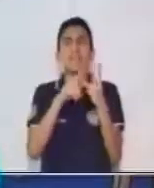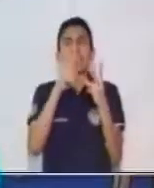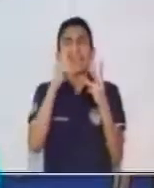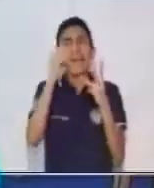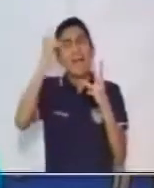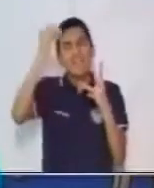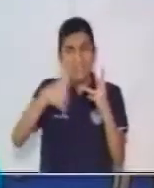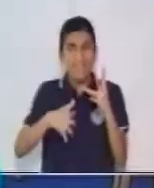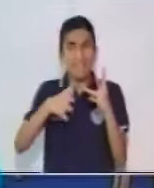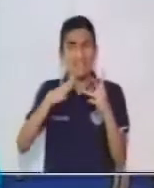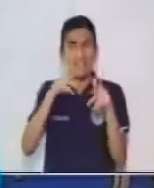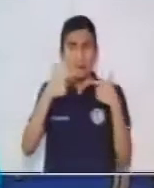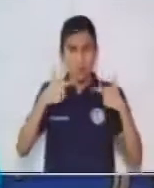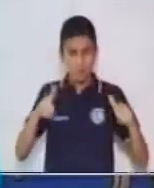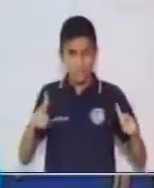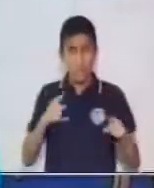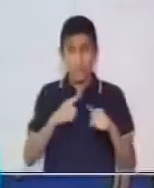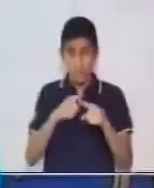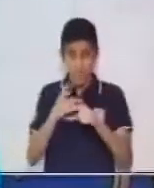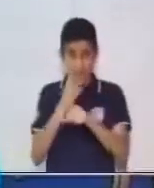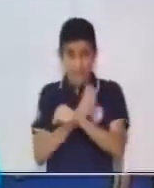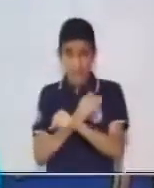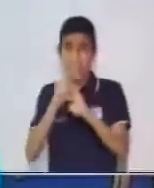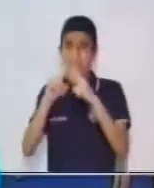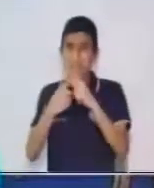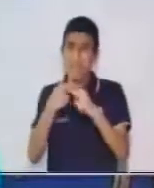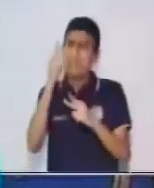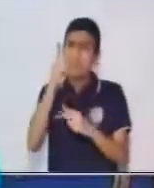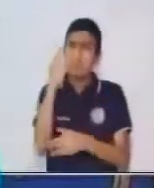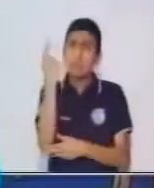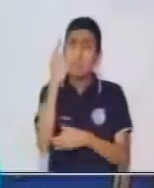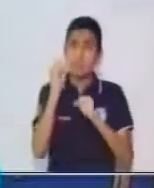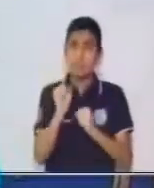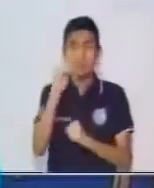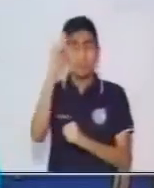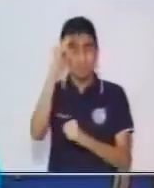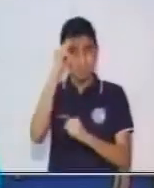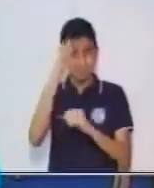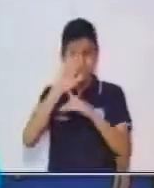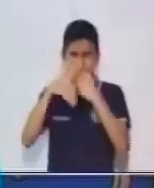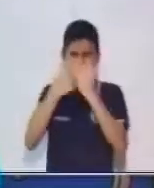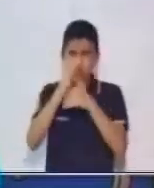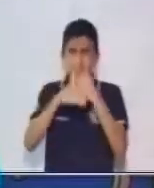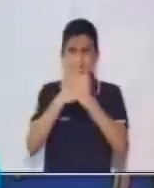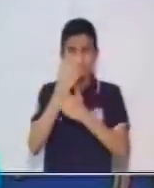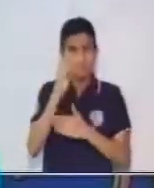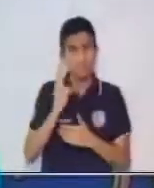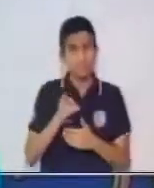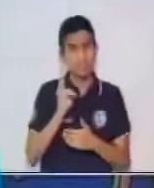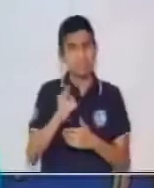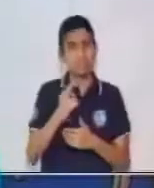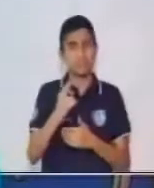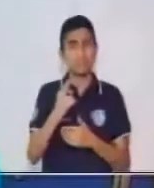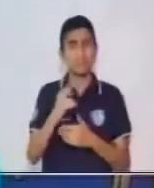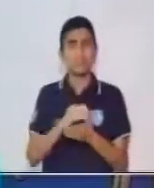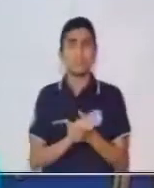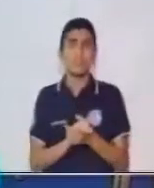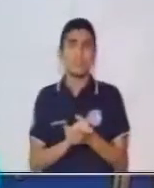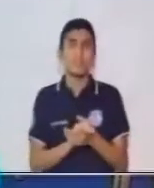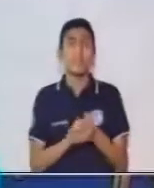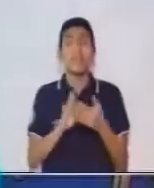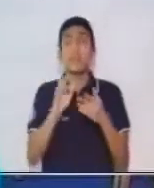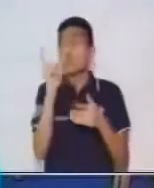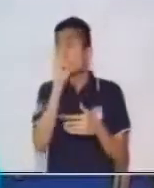habilidad lingüística. Pero antes de iniciar, siempre es importante recordarles que laven sus manos constantemente con agua y con jabón